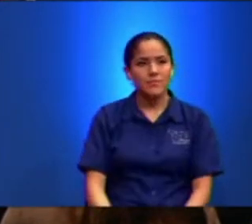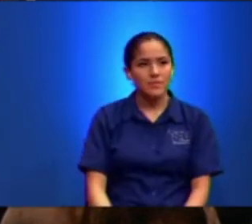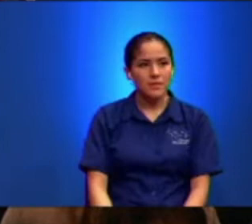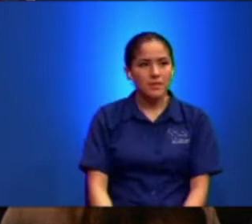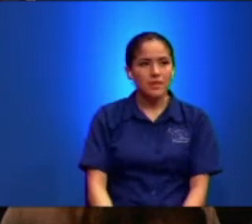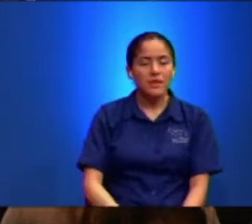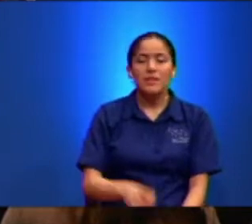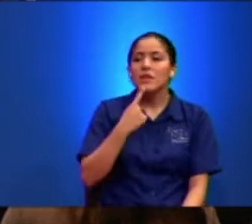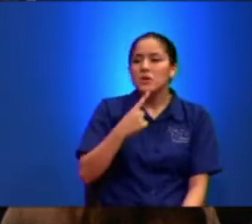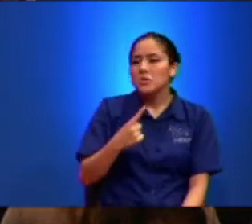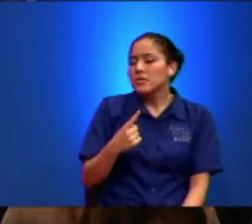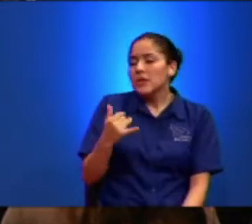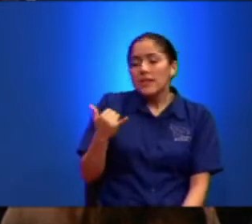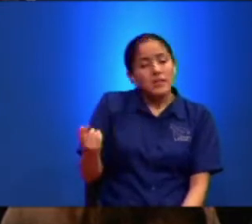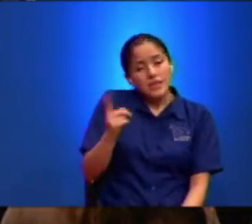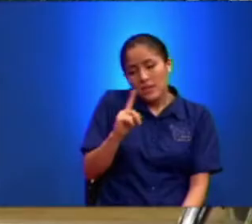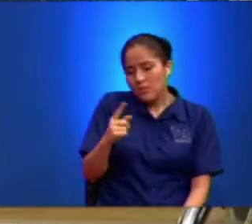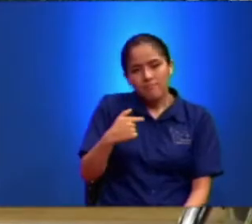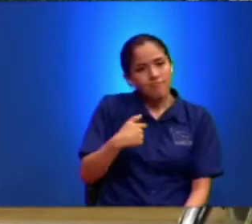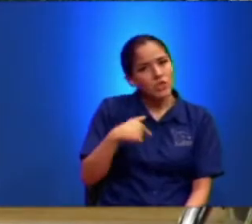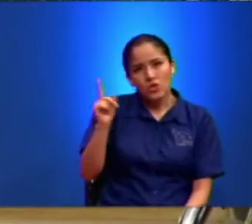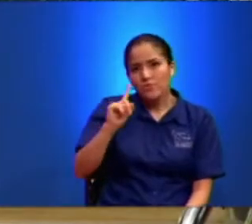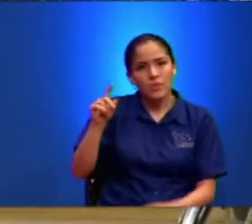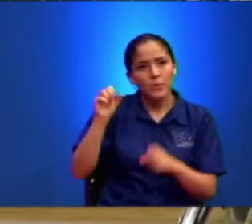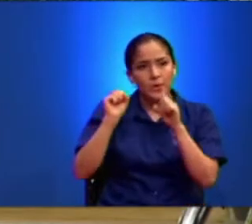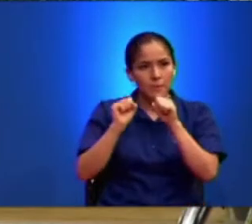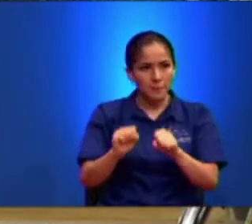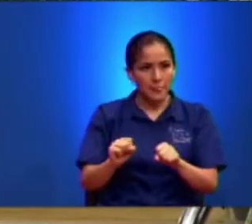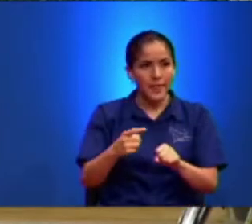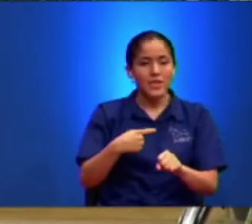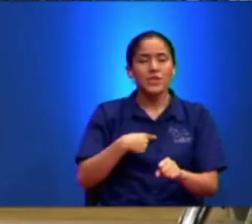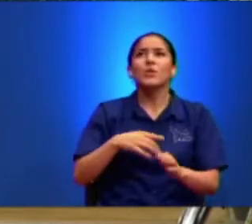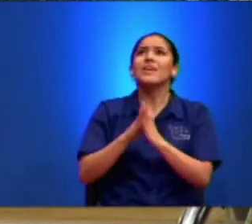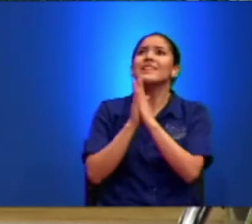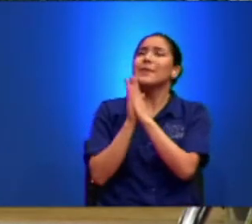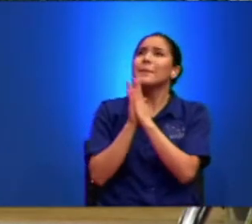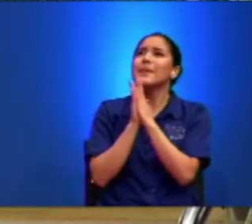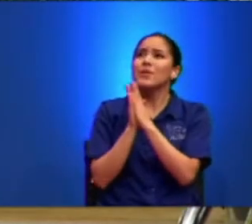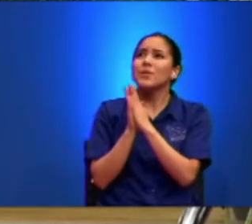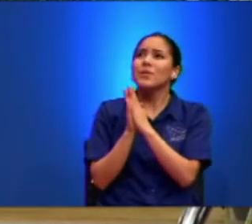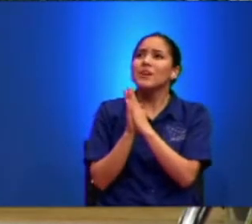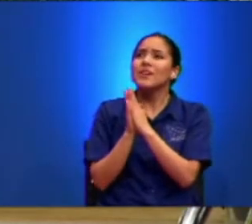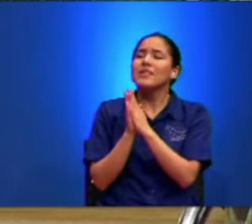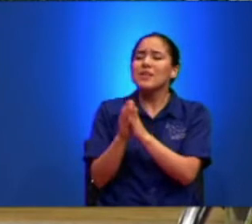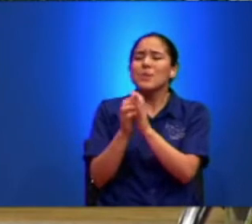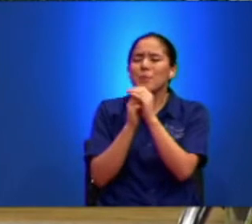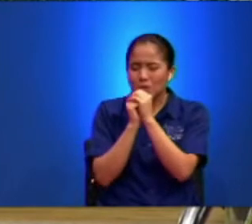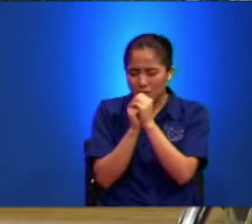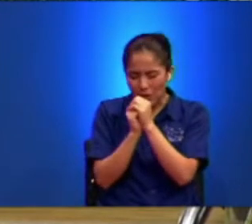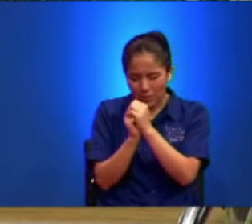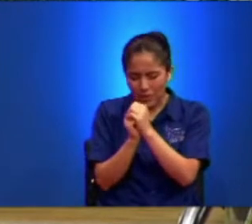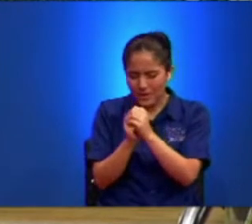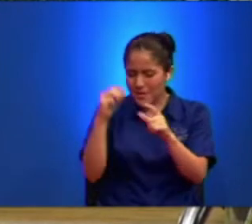Le Dijo Ya No Ya No Puedo Te Pido Que Por Favor Me Mates